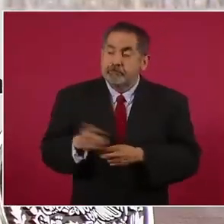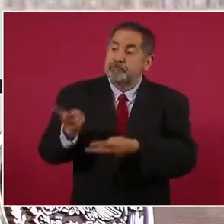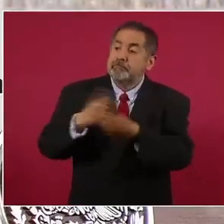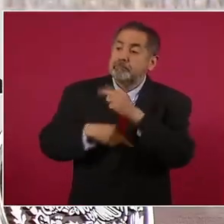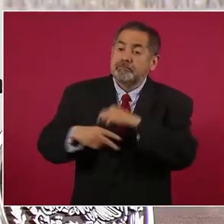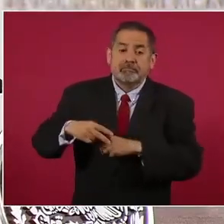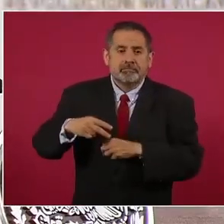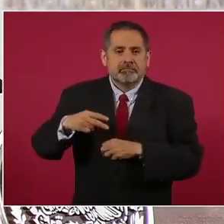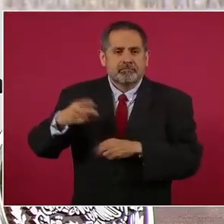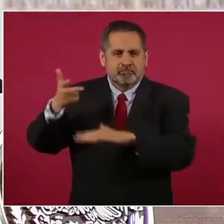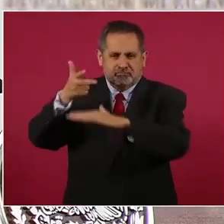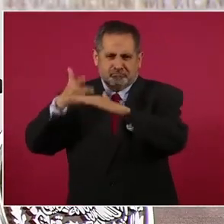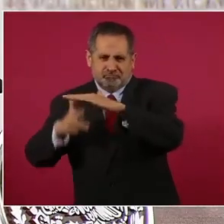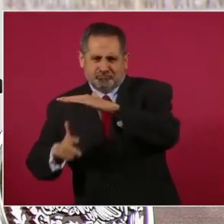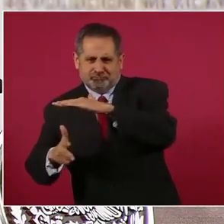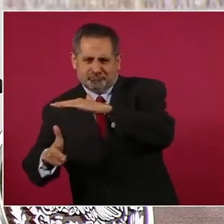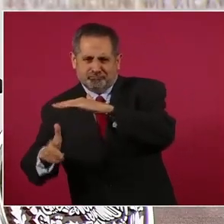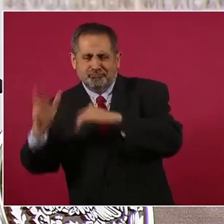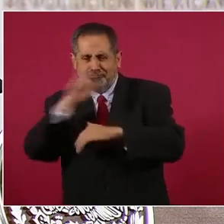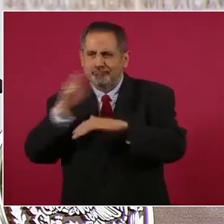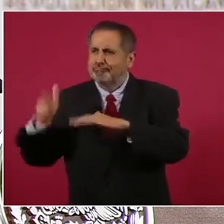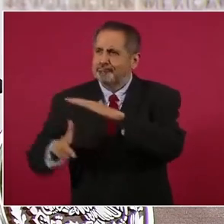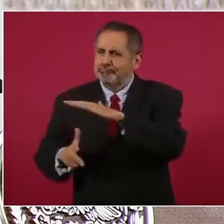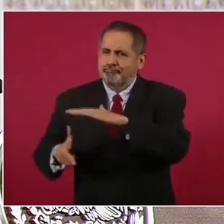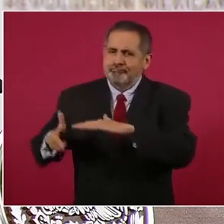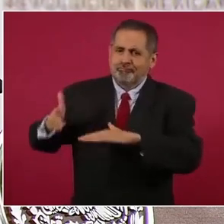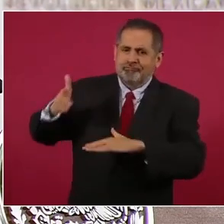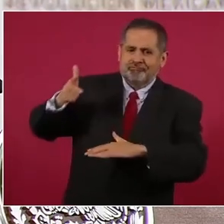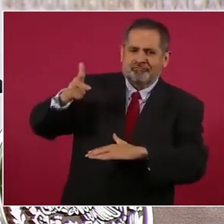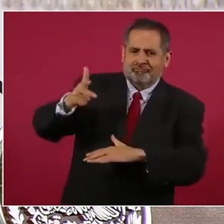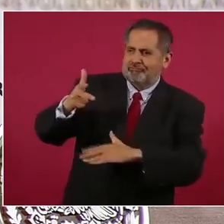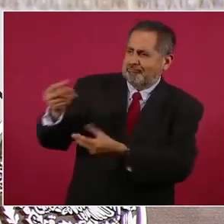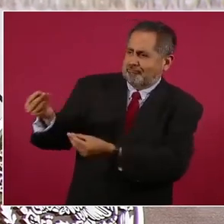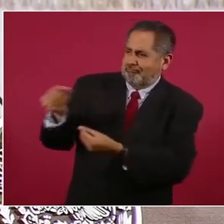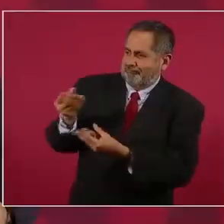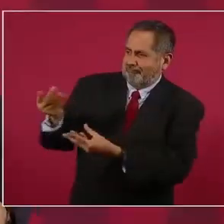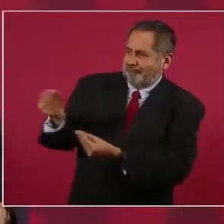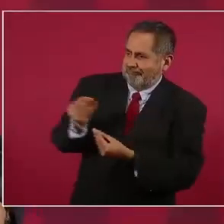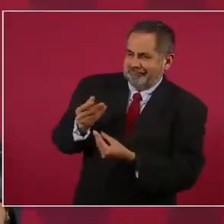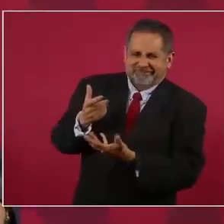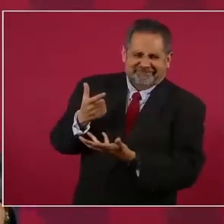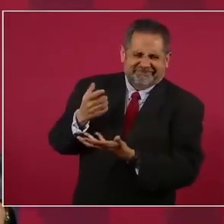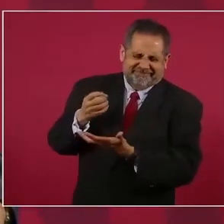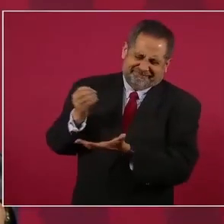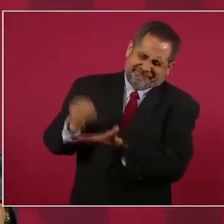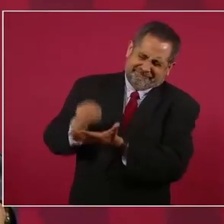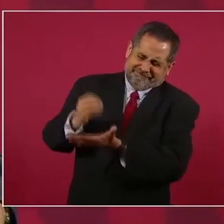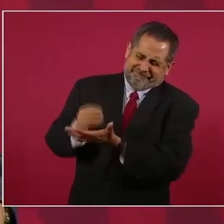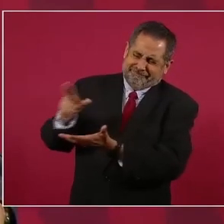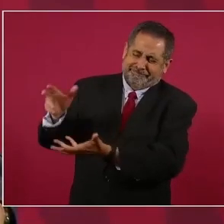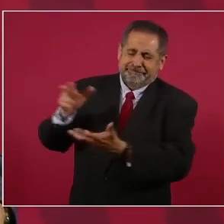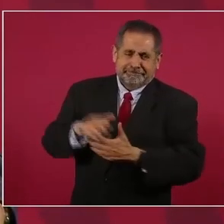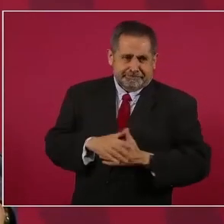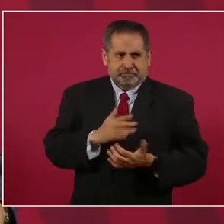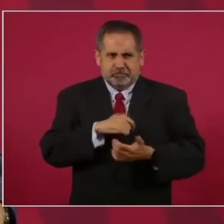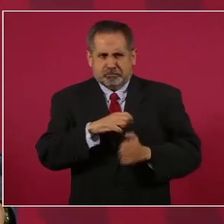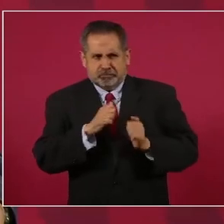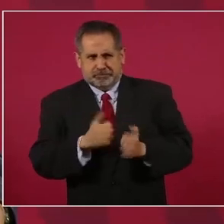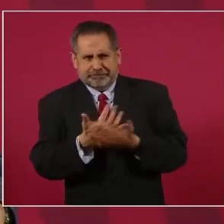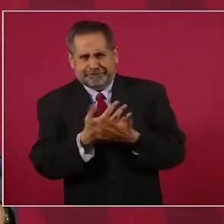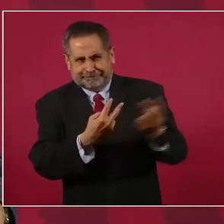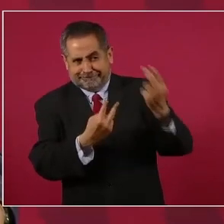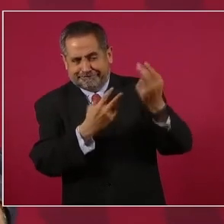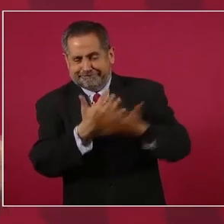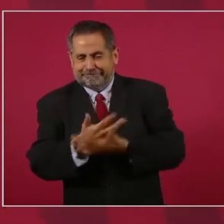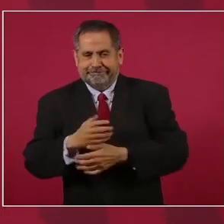ruso, que me iba a traer el oro de Moscú, que ya